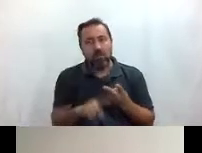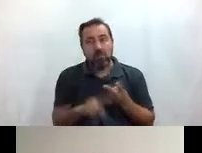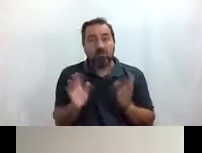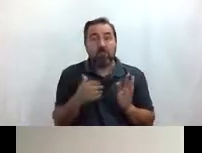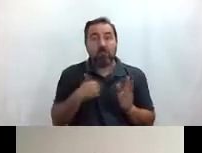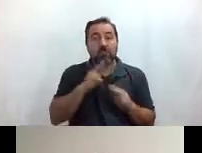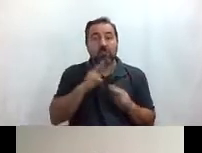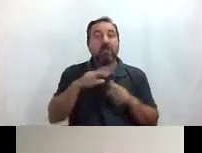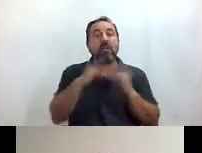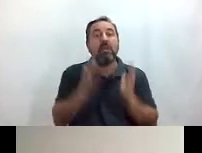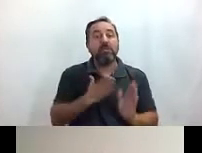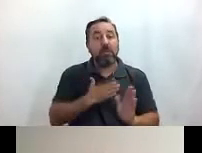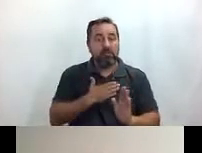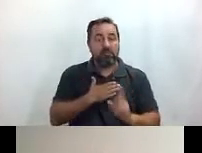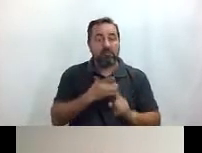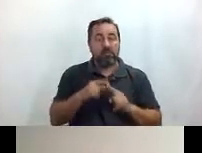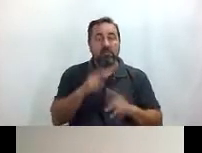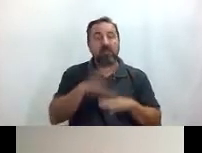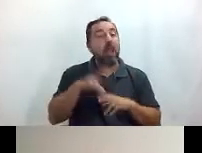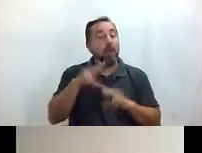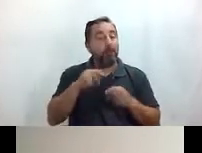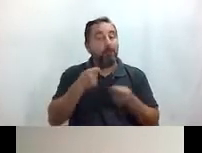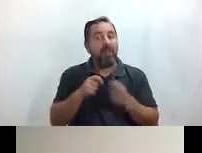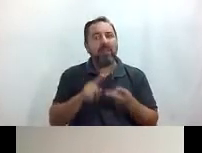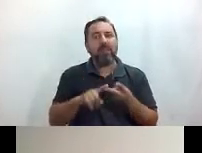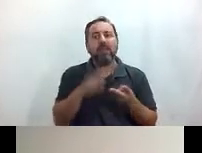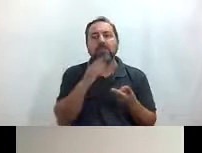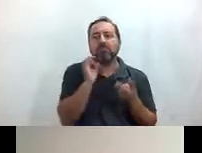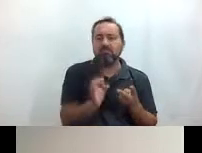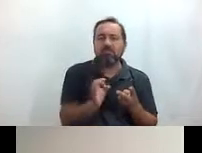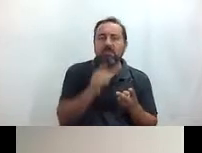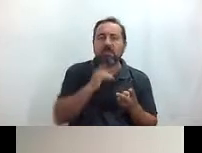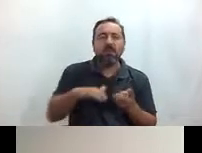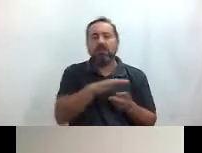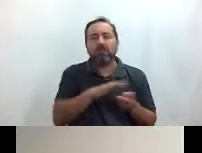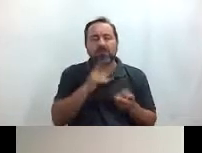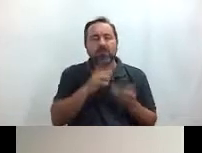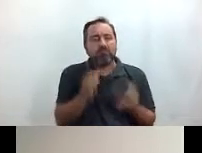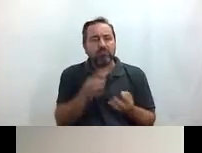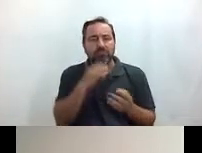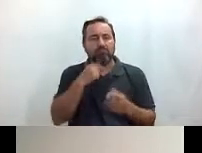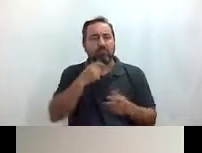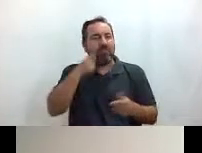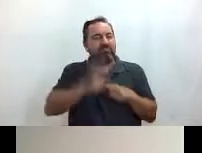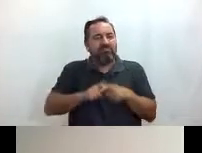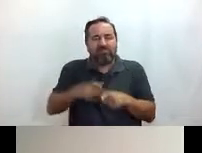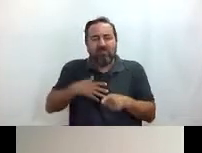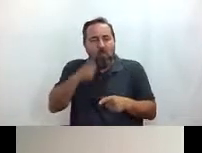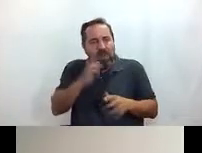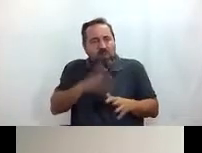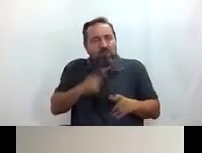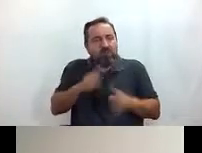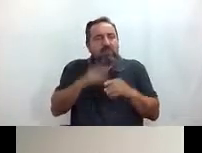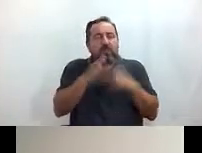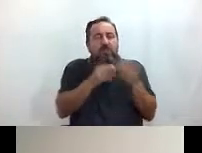era construir un espacio verde y vender la esencia de Madrid, poner el acento en aspectos humanos presentes en el diseño y la artesanía, emplear